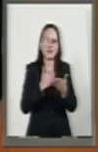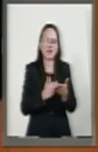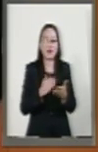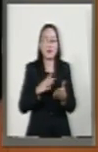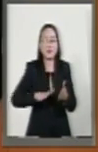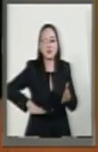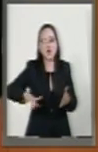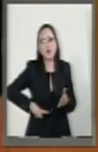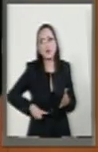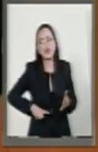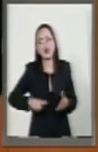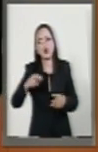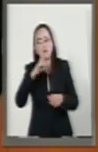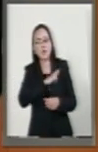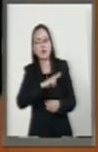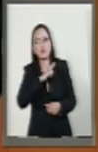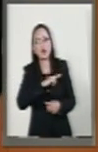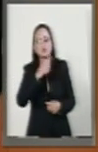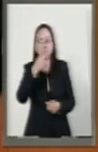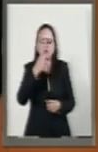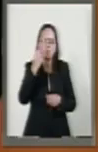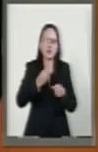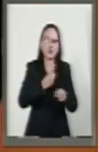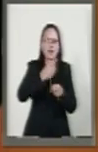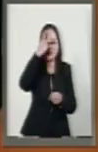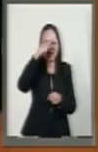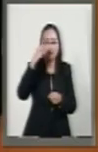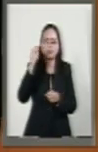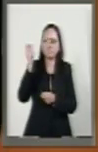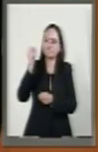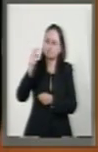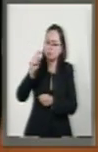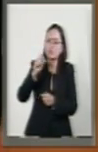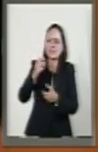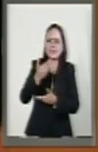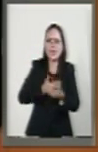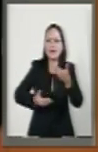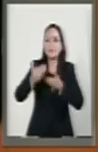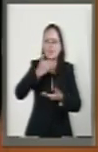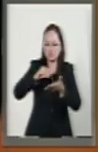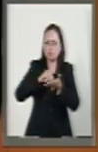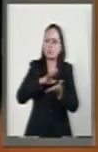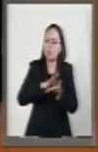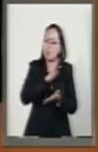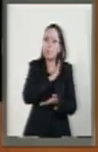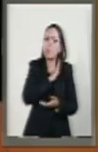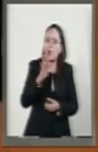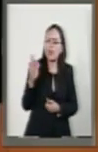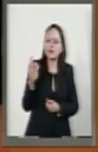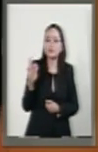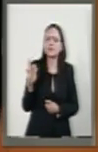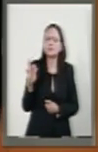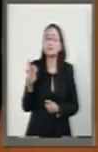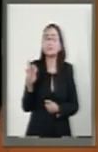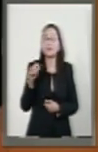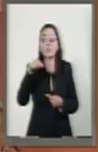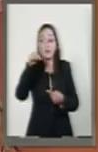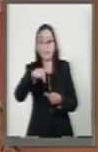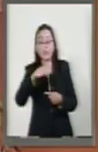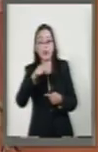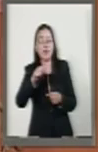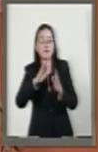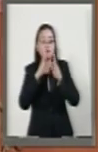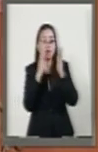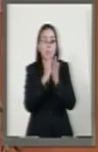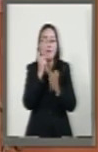como una opción que pueda destinarse a la contratación de servicios siempre y cuando el componente de pago